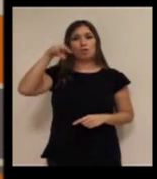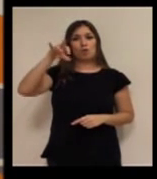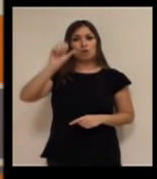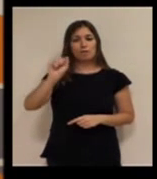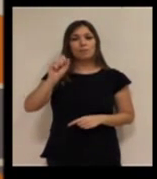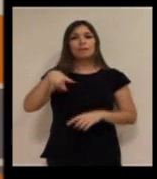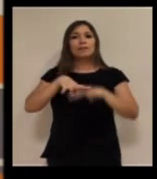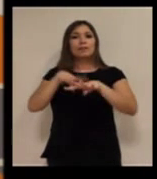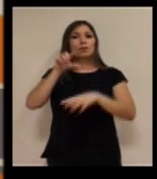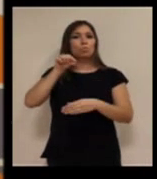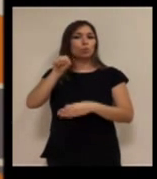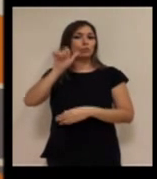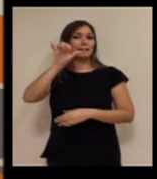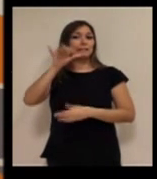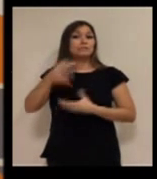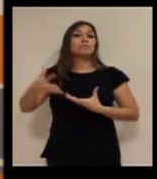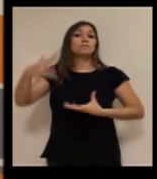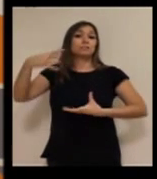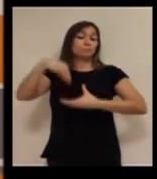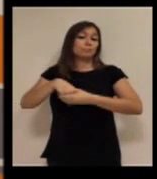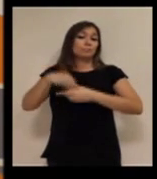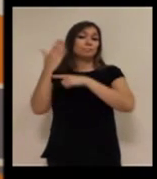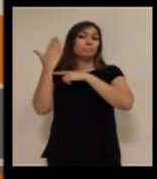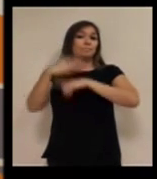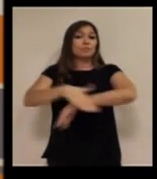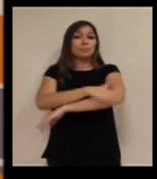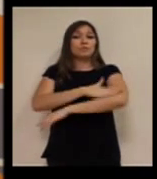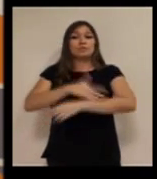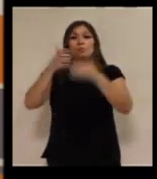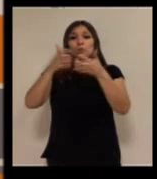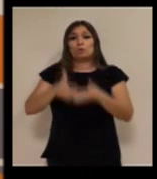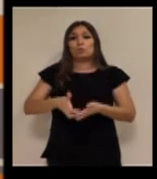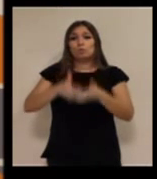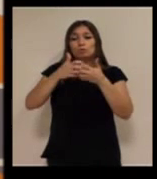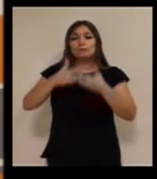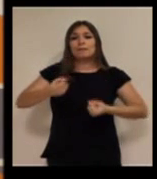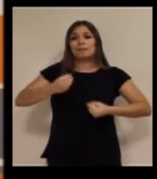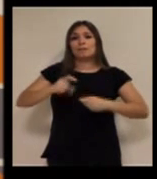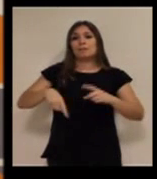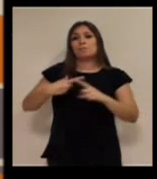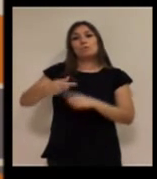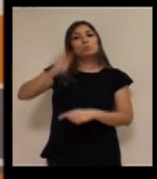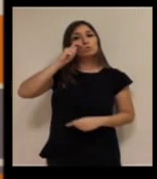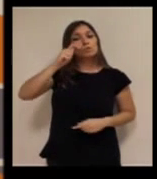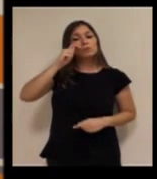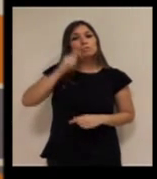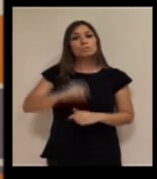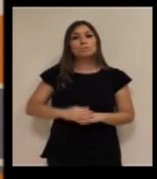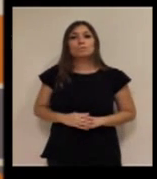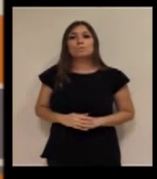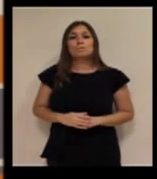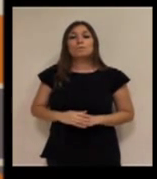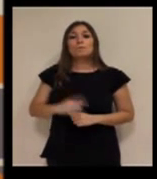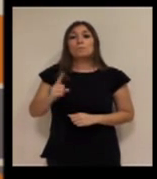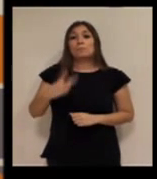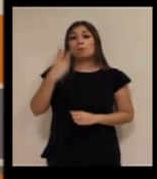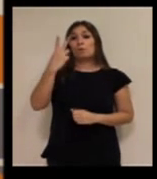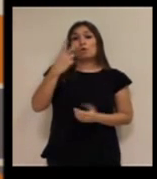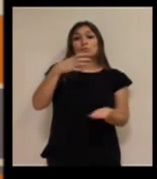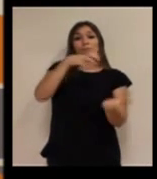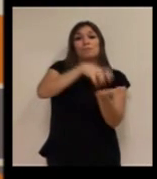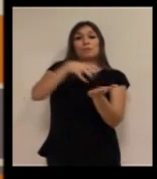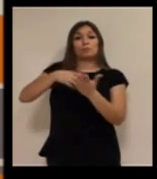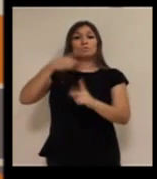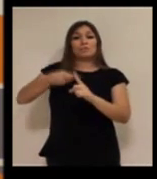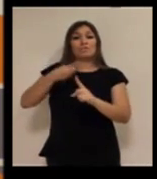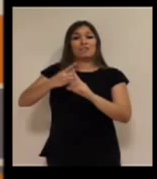a Red.es, que representa al Ministerio de Industria, Energía y Turismo. A dos centros de